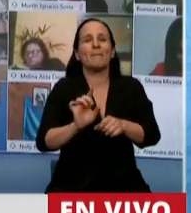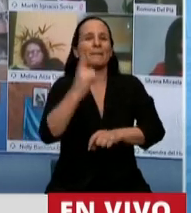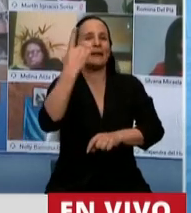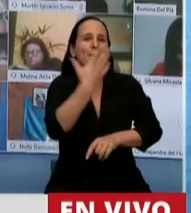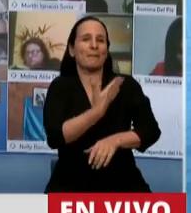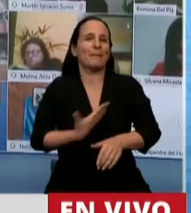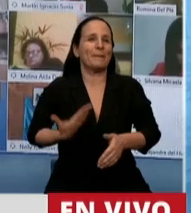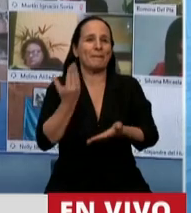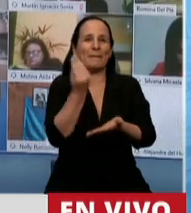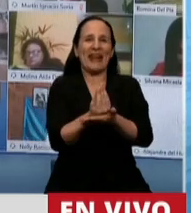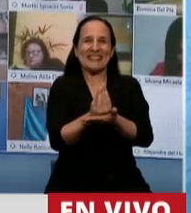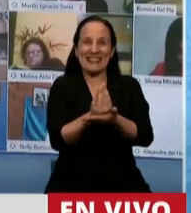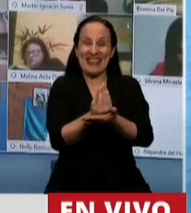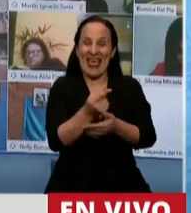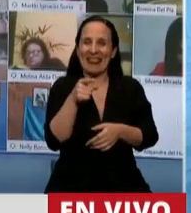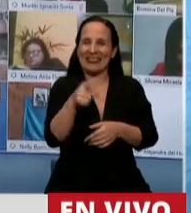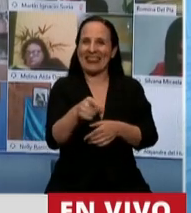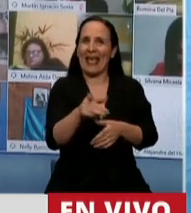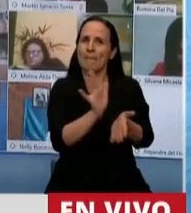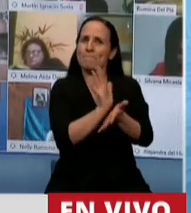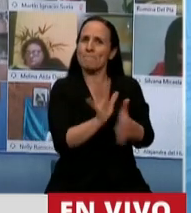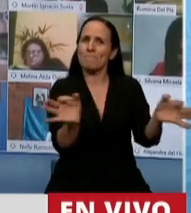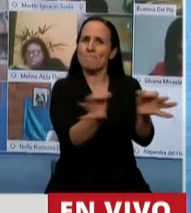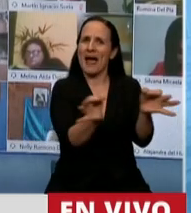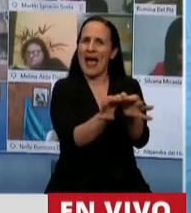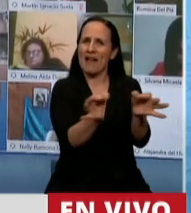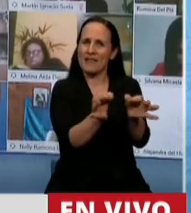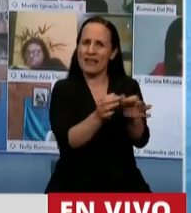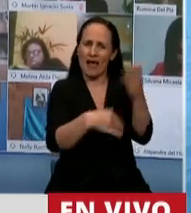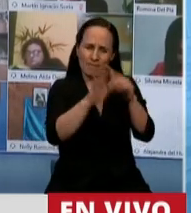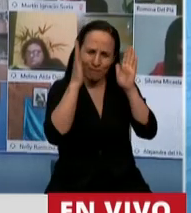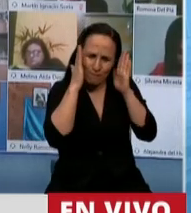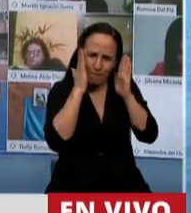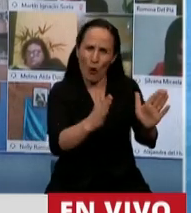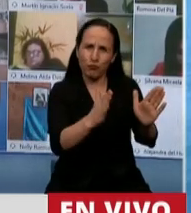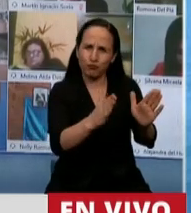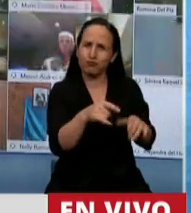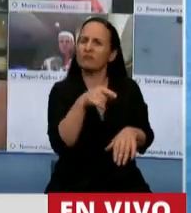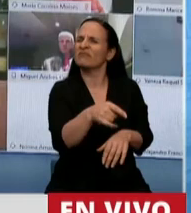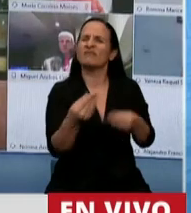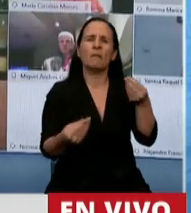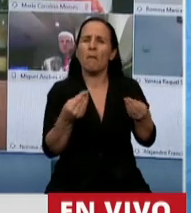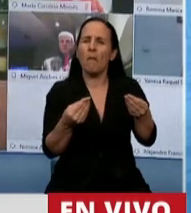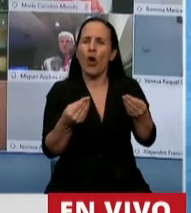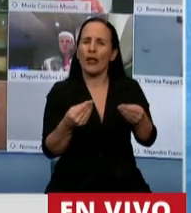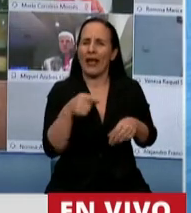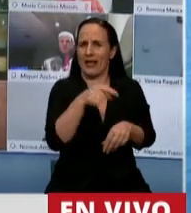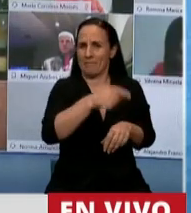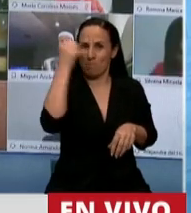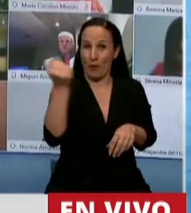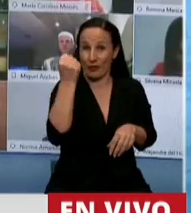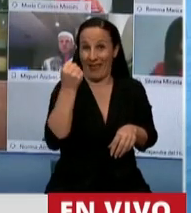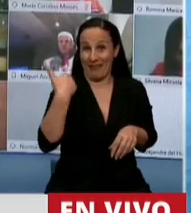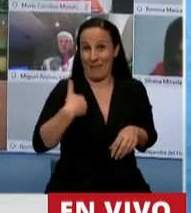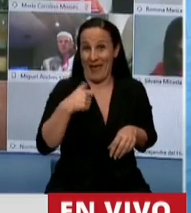que pone énfasis en las Islas Malvinas tanto como por lo que representan para la soberanía de nuestro